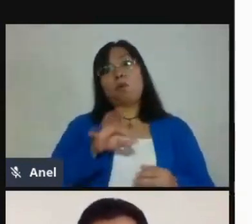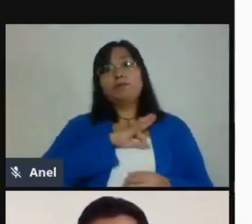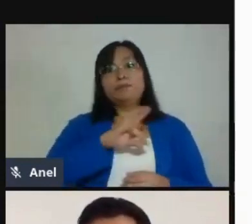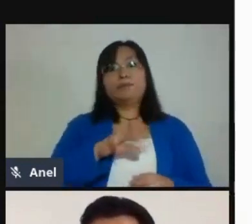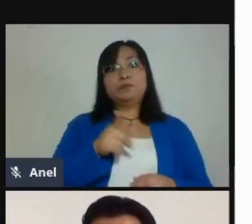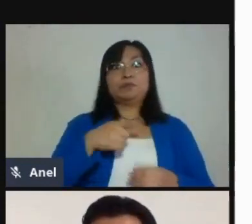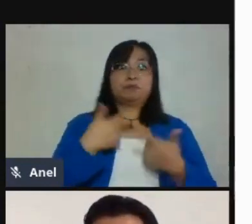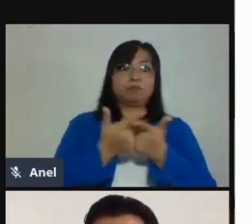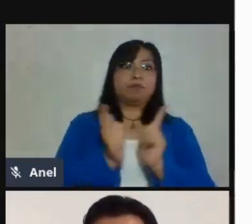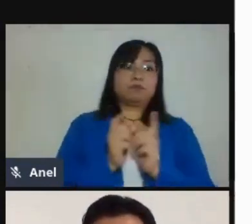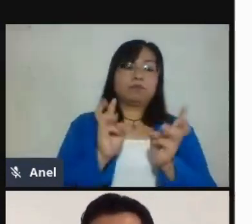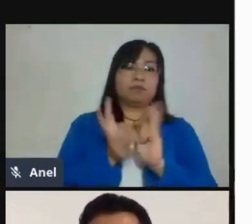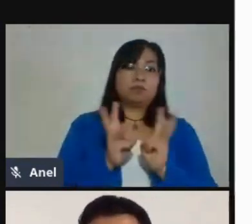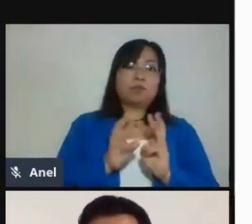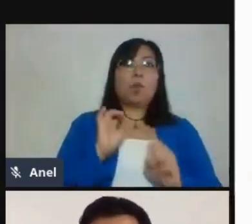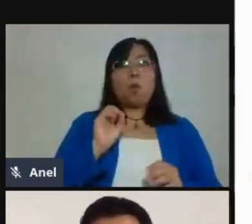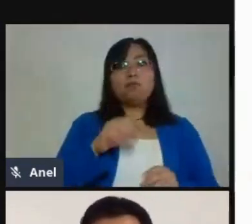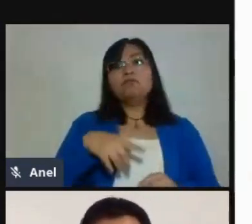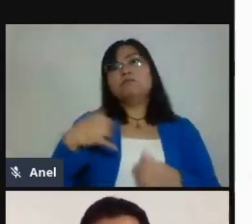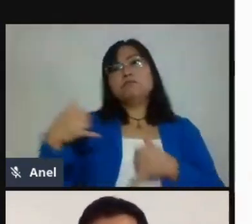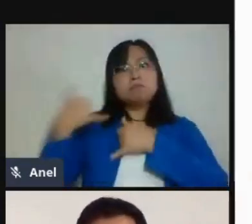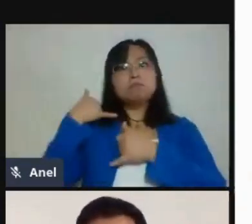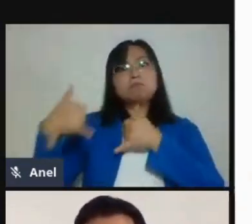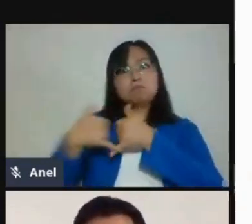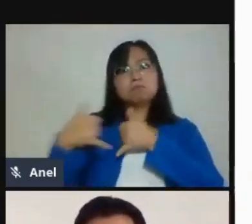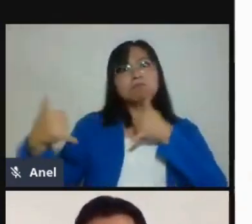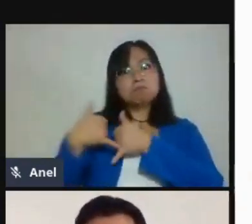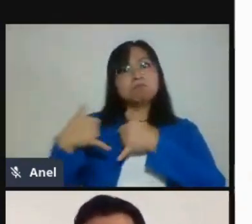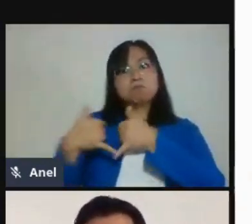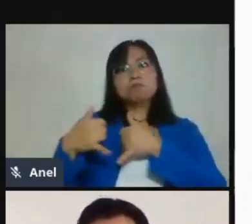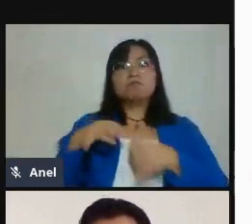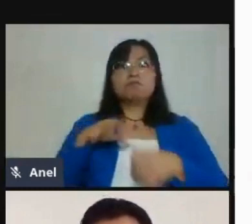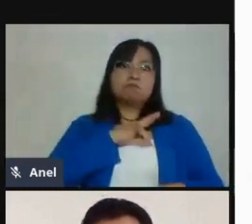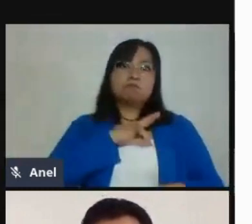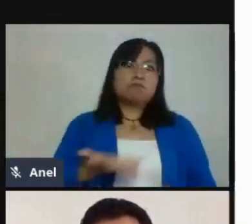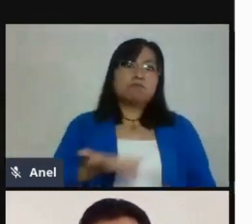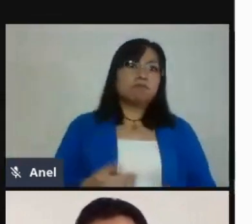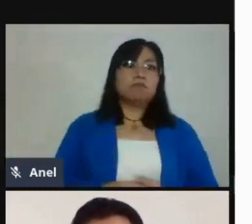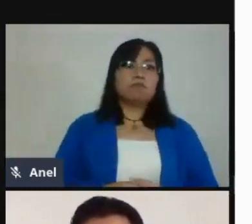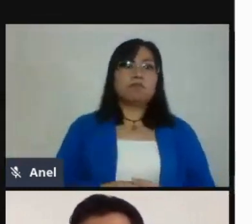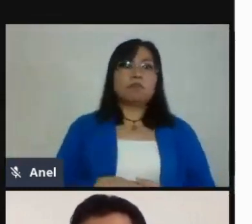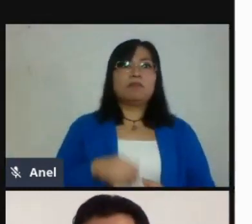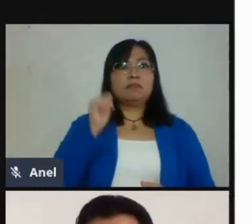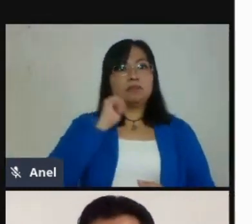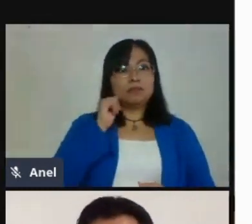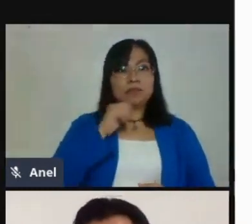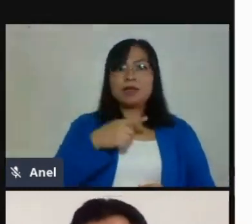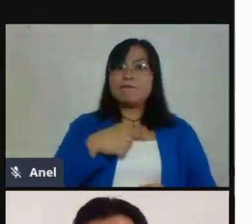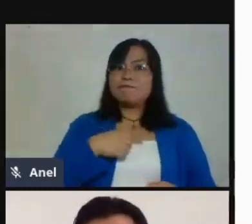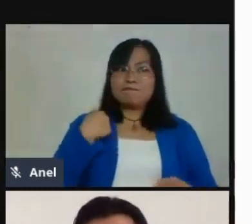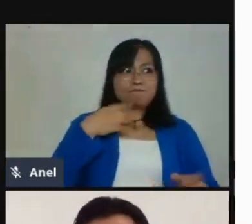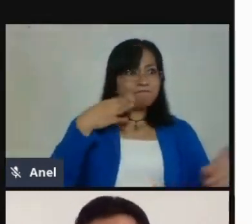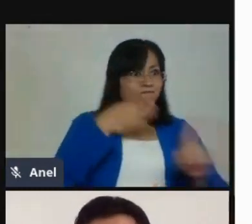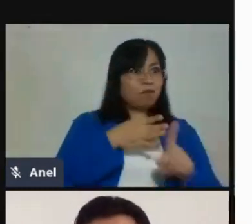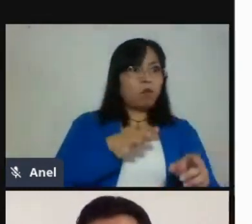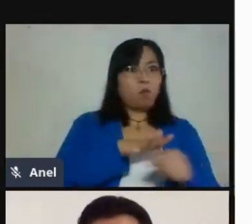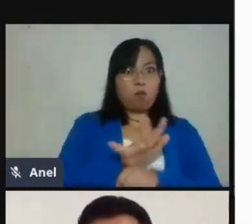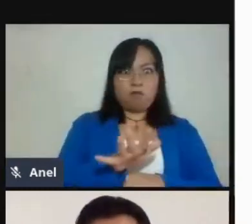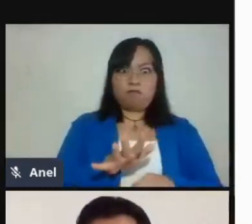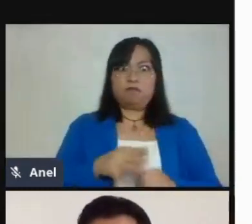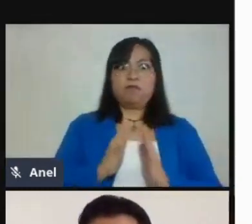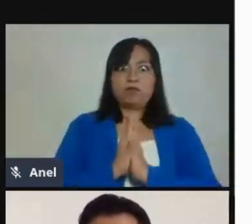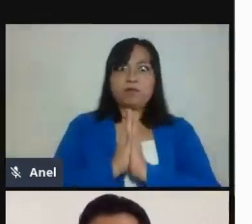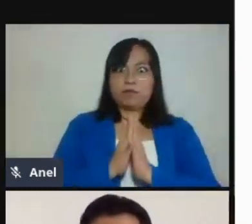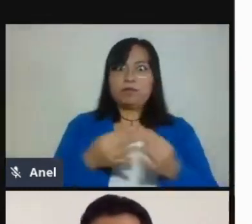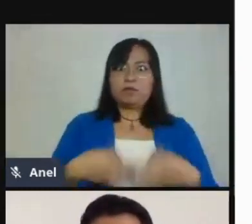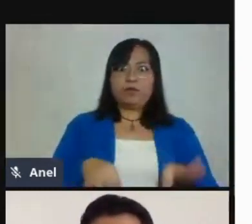o a través de llamada telefónica. La intención es que ustedes definan sus canales de comunicación. E incluso vamos a